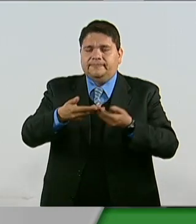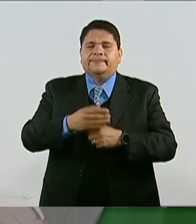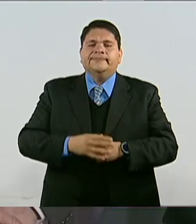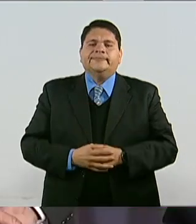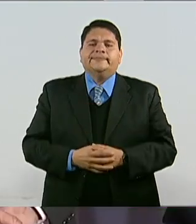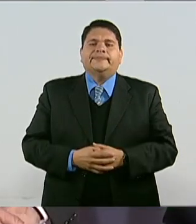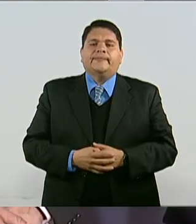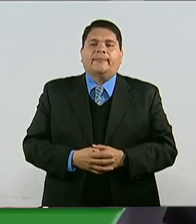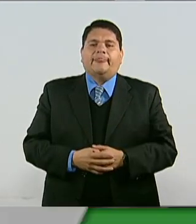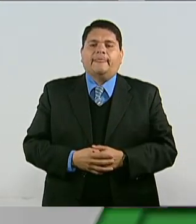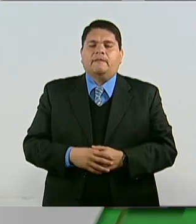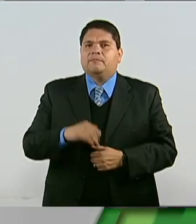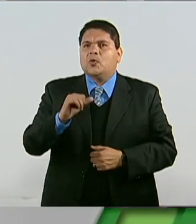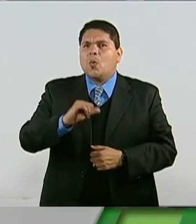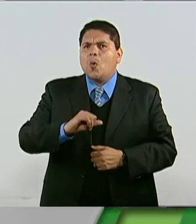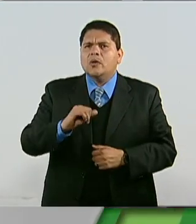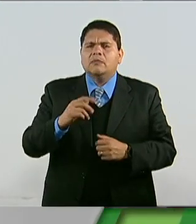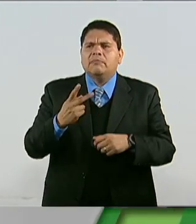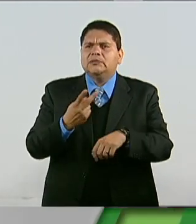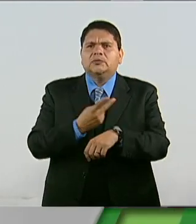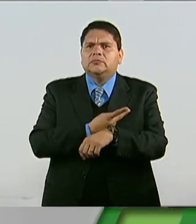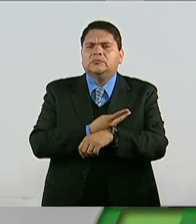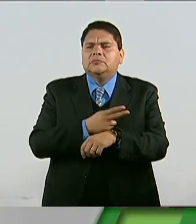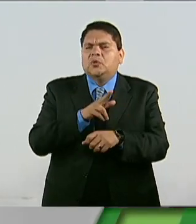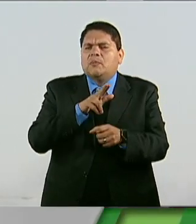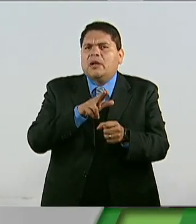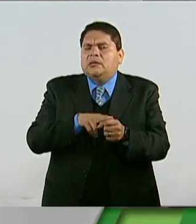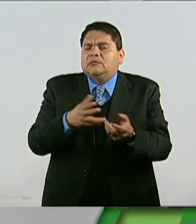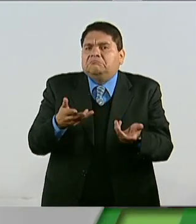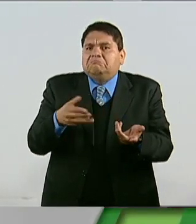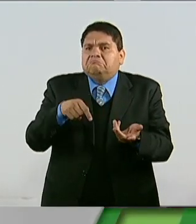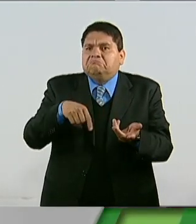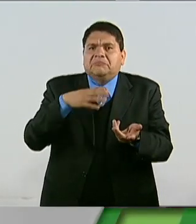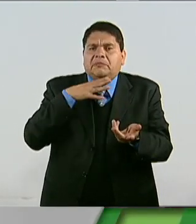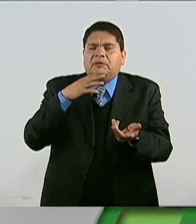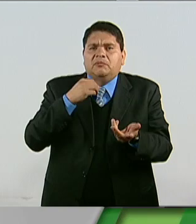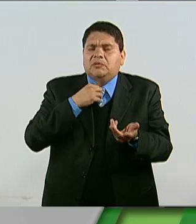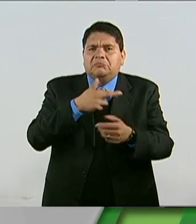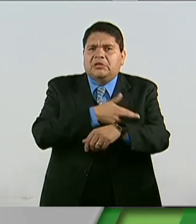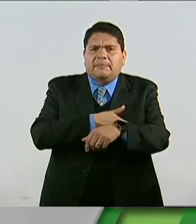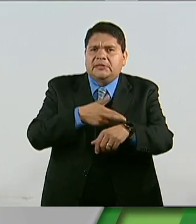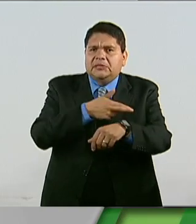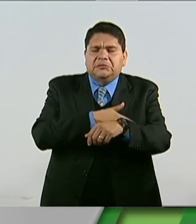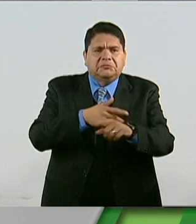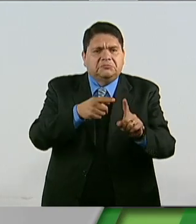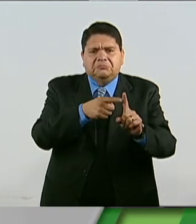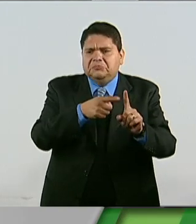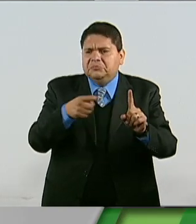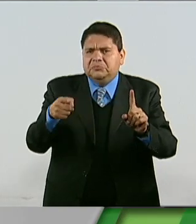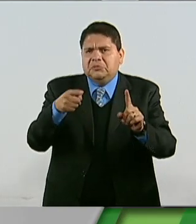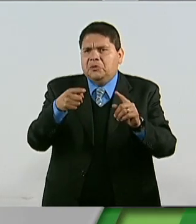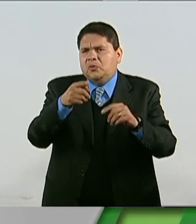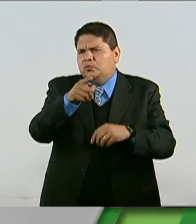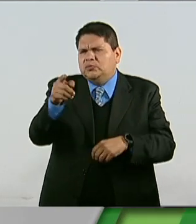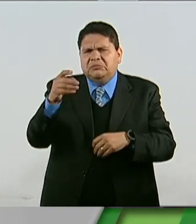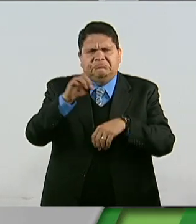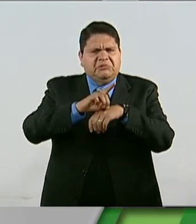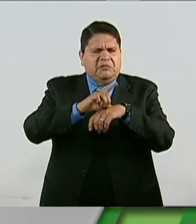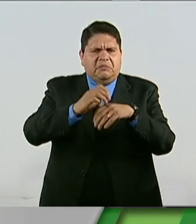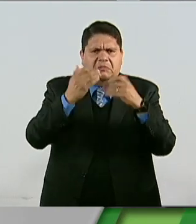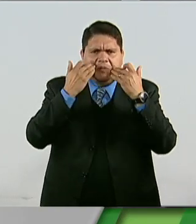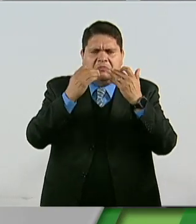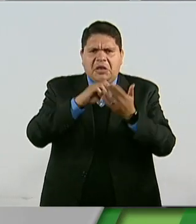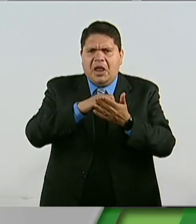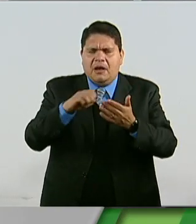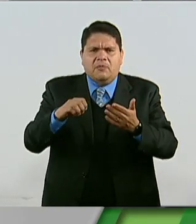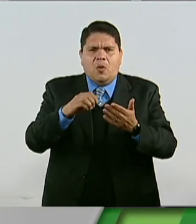Lo que hoy se dio es una parte muy normal del proceso legislativo parlamentario. Ustedes lo ven, cuántas veces